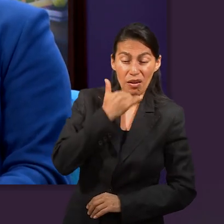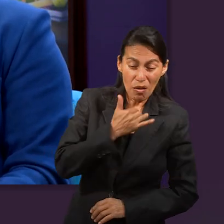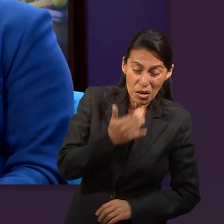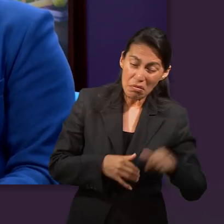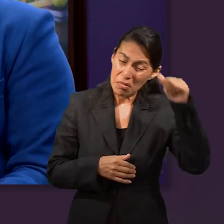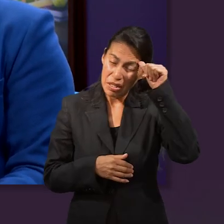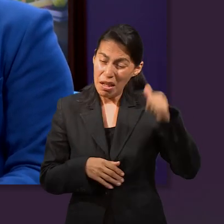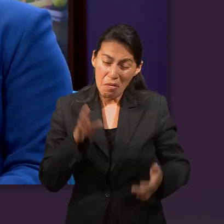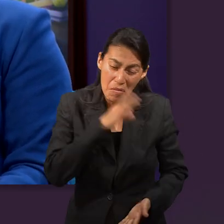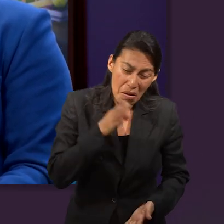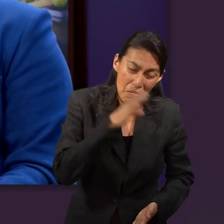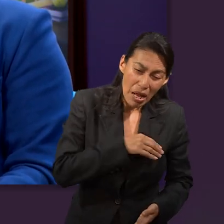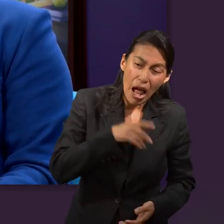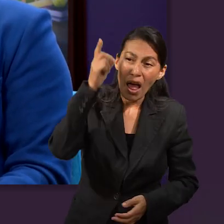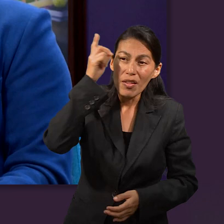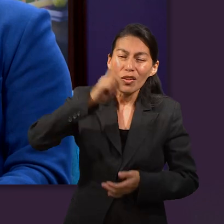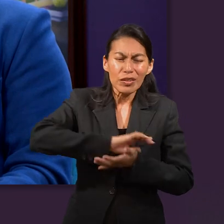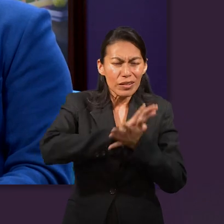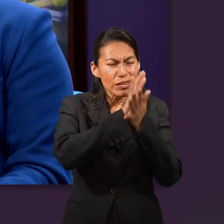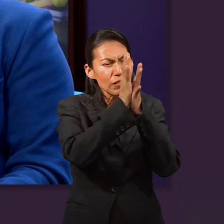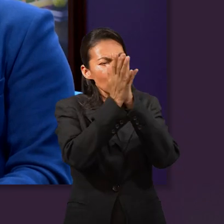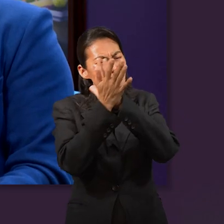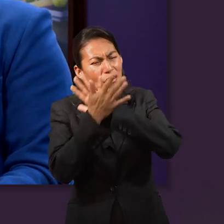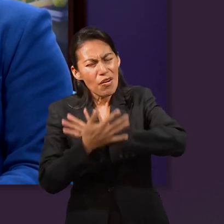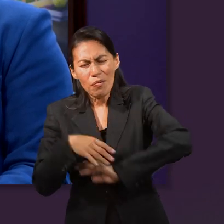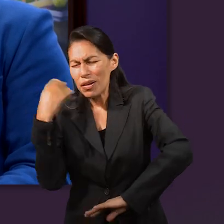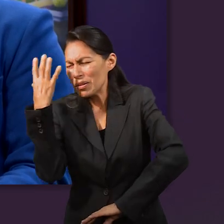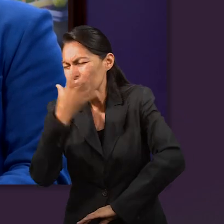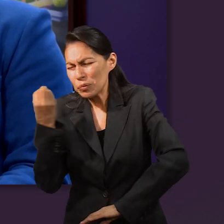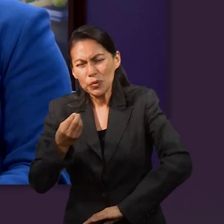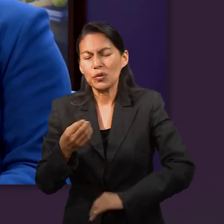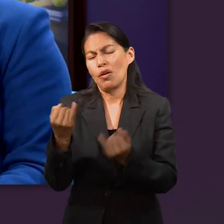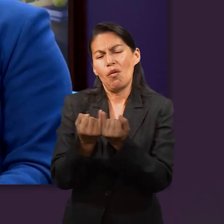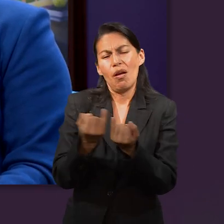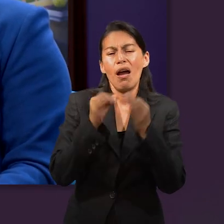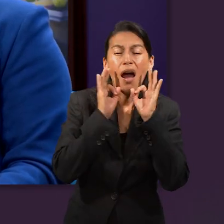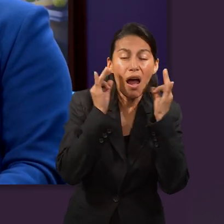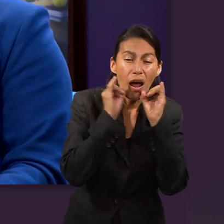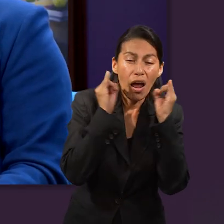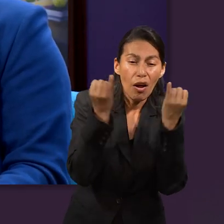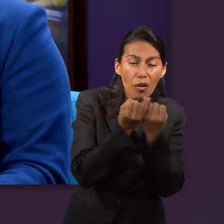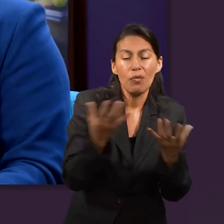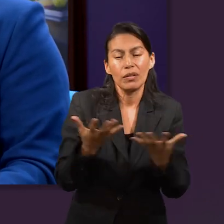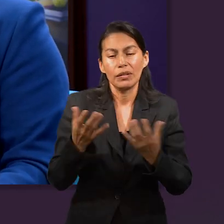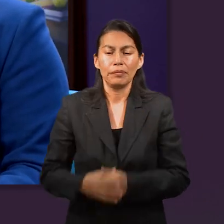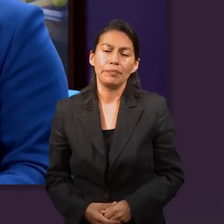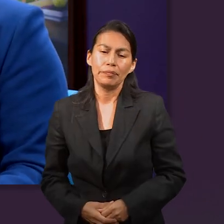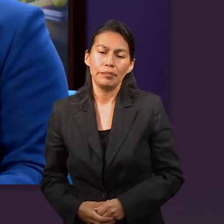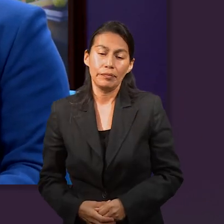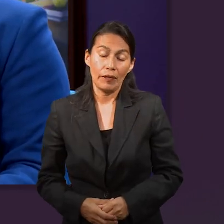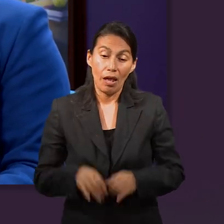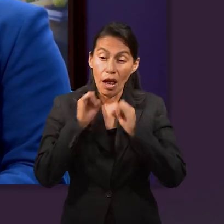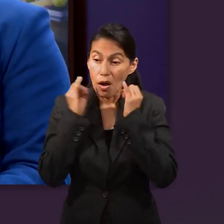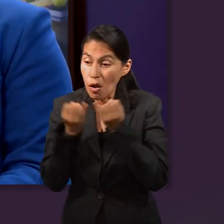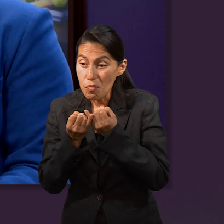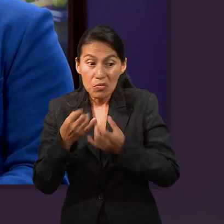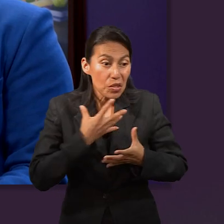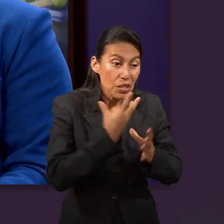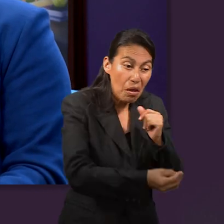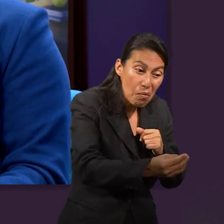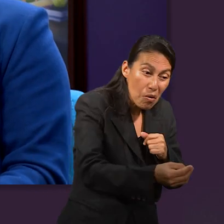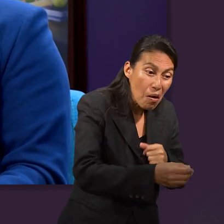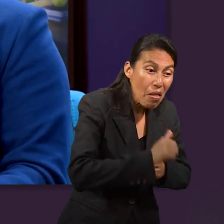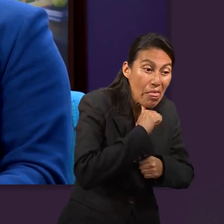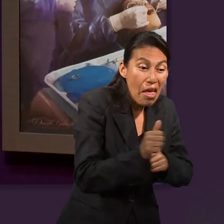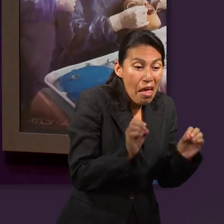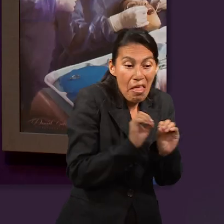algo bonito de ellos. No nos deja a la deriva. Lo hizo con Jacob de una forma muy bonita. Salió sin